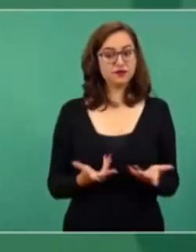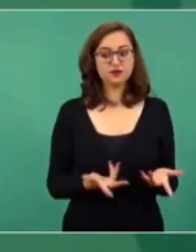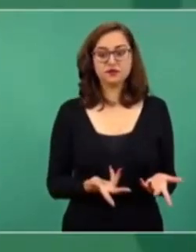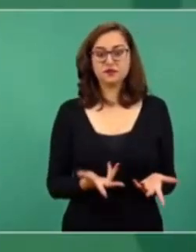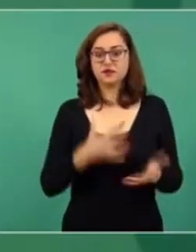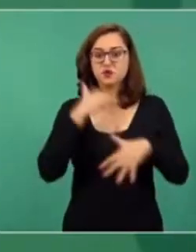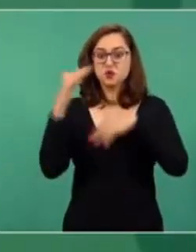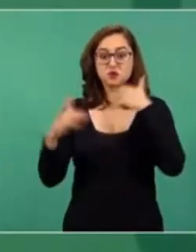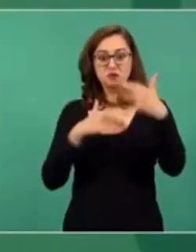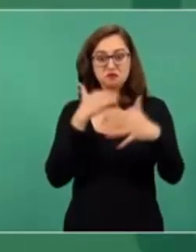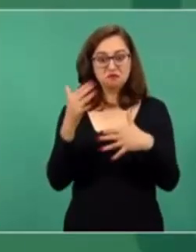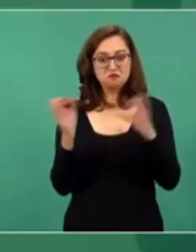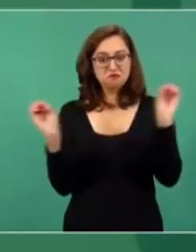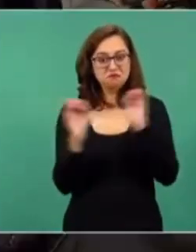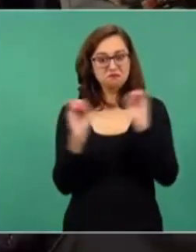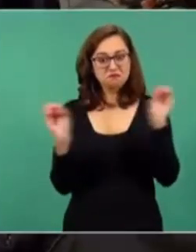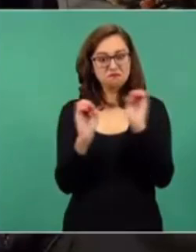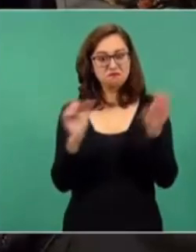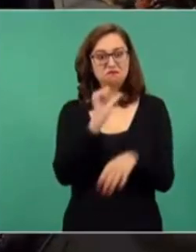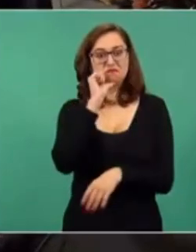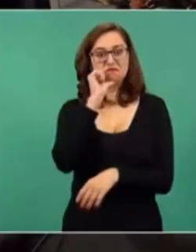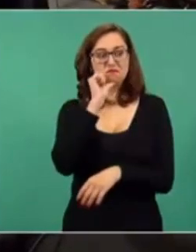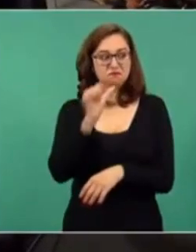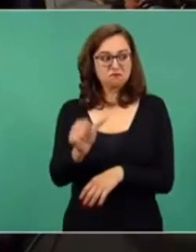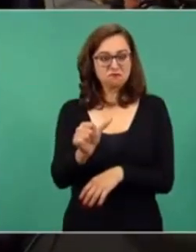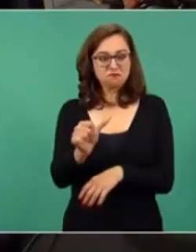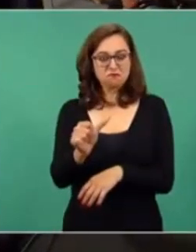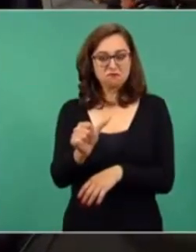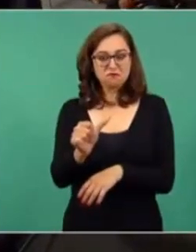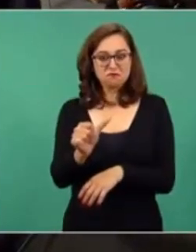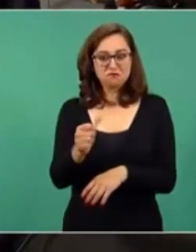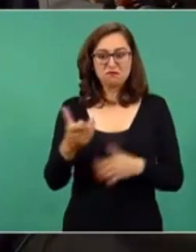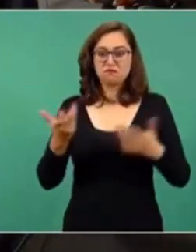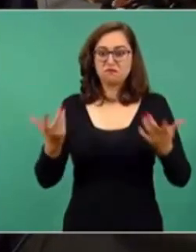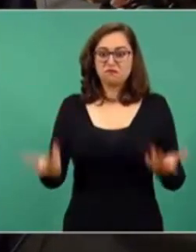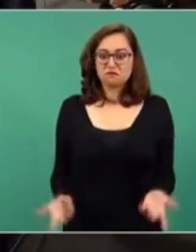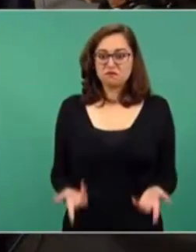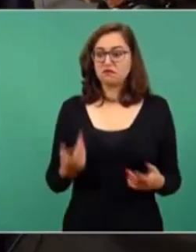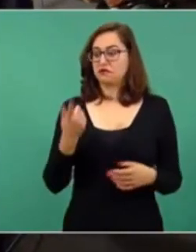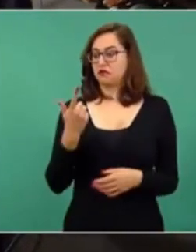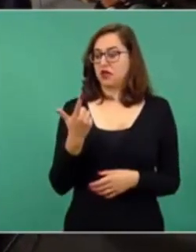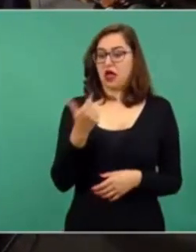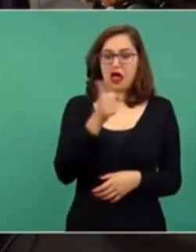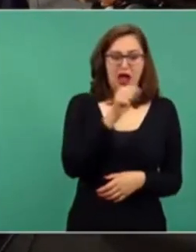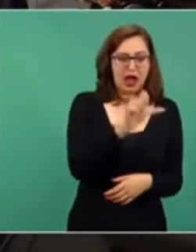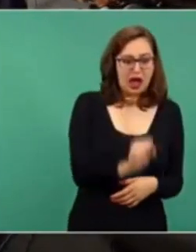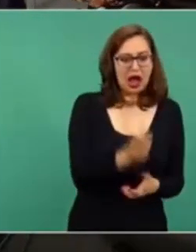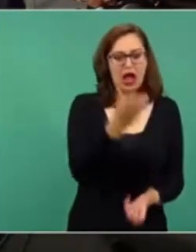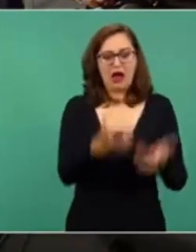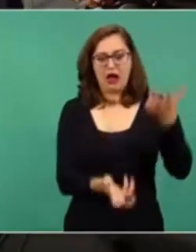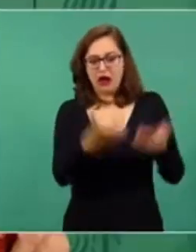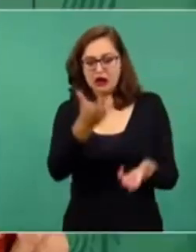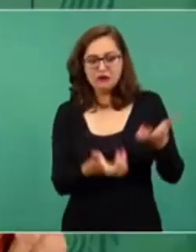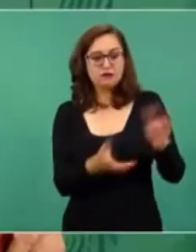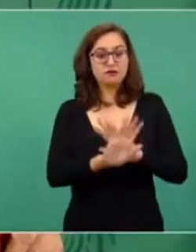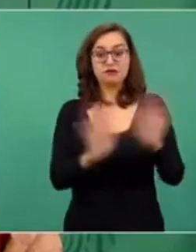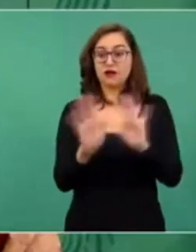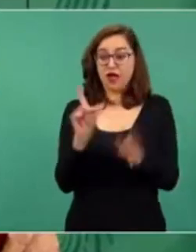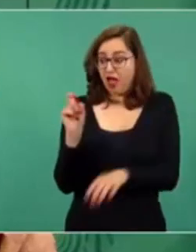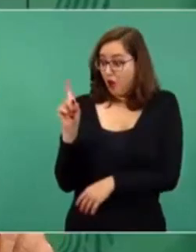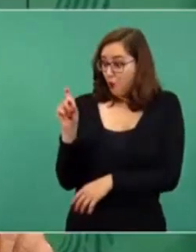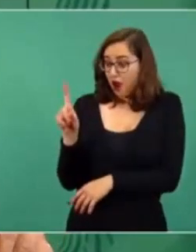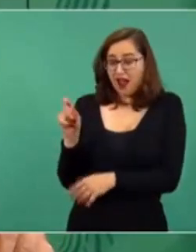contaminación, no es generar energía eléctrica con gas, con combustóleo, con carbón, es agua.